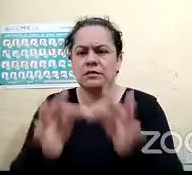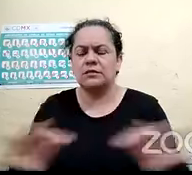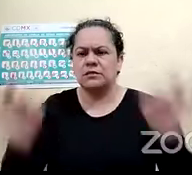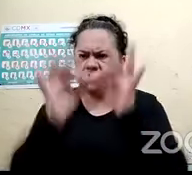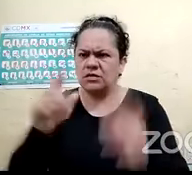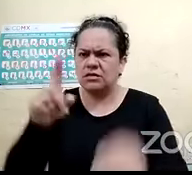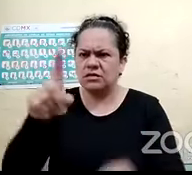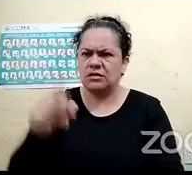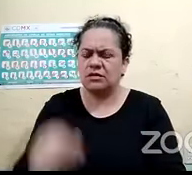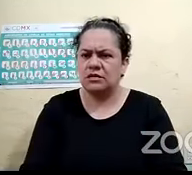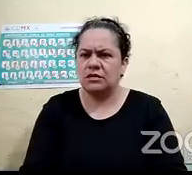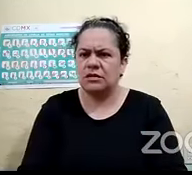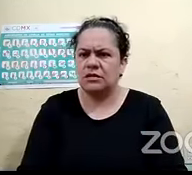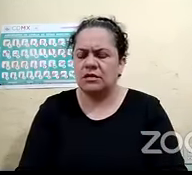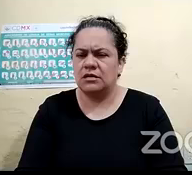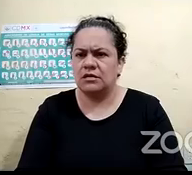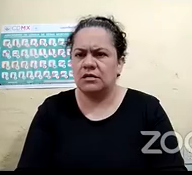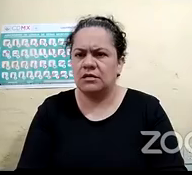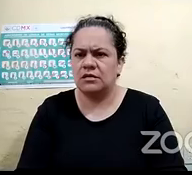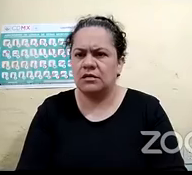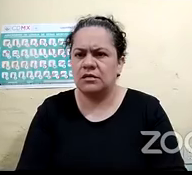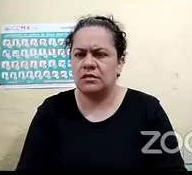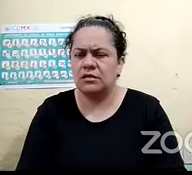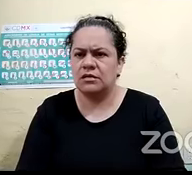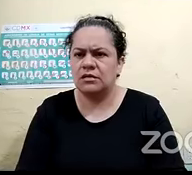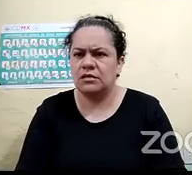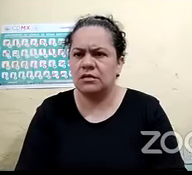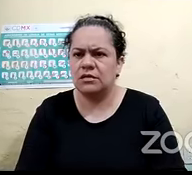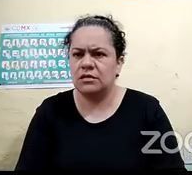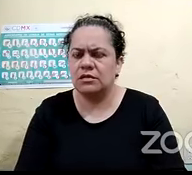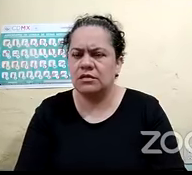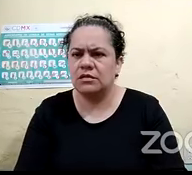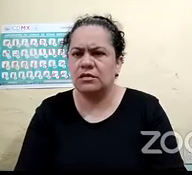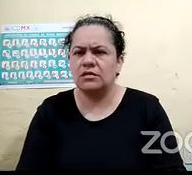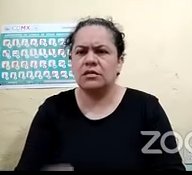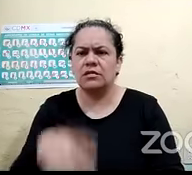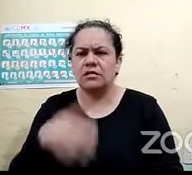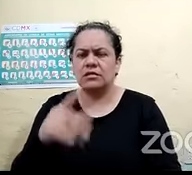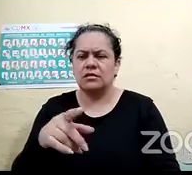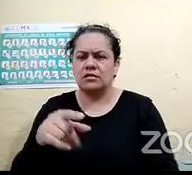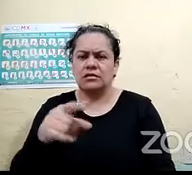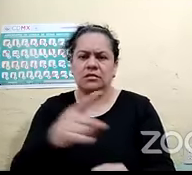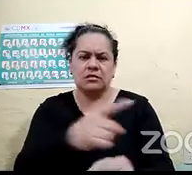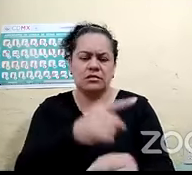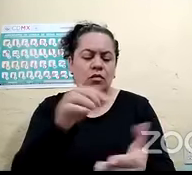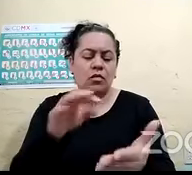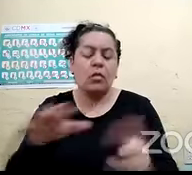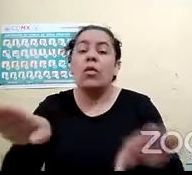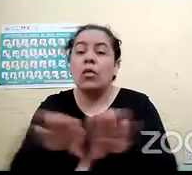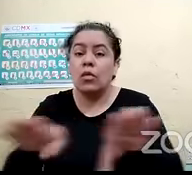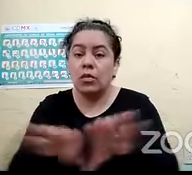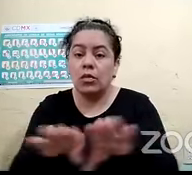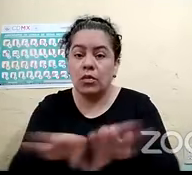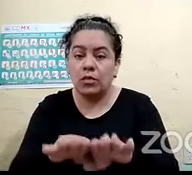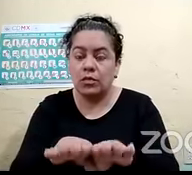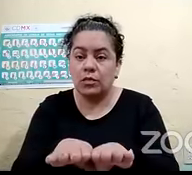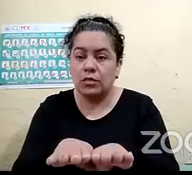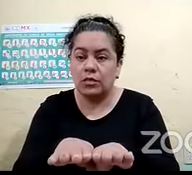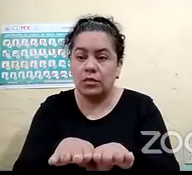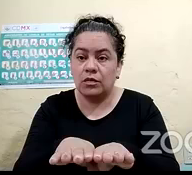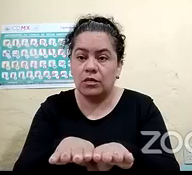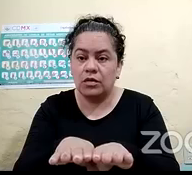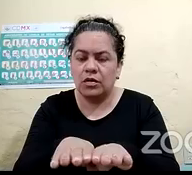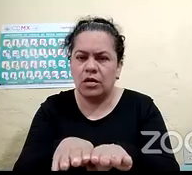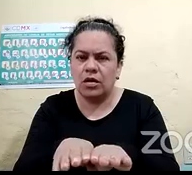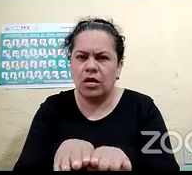en ocasiones los punteros, por ejemplo, te van indicando, ¿no? Es a través de una alerta auditiva. Sin